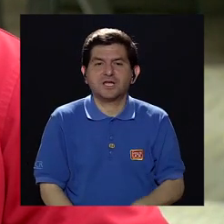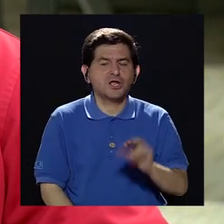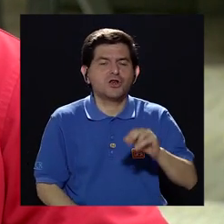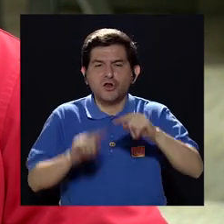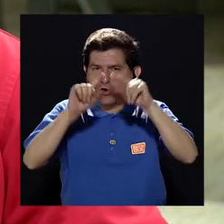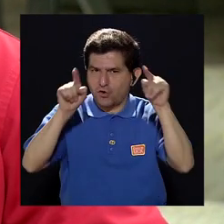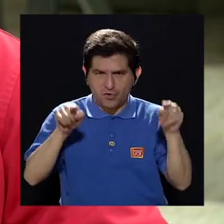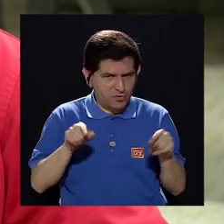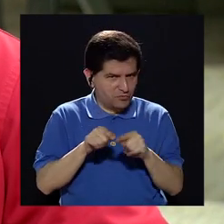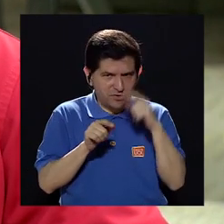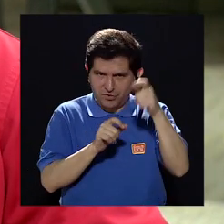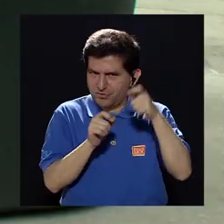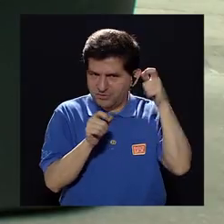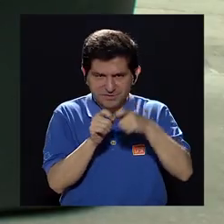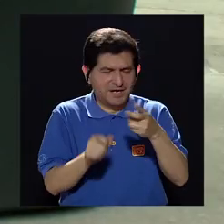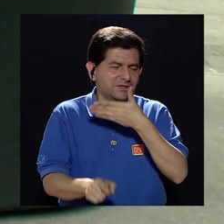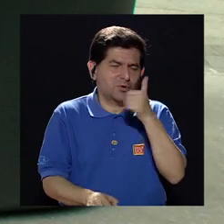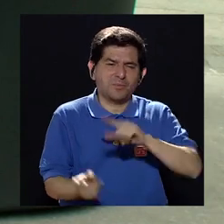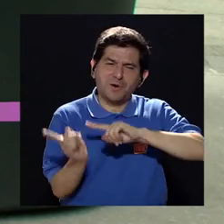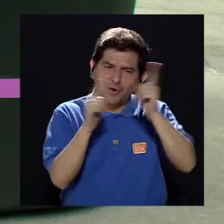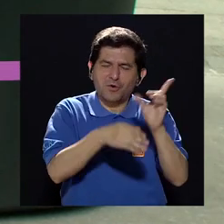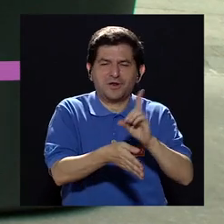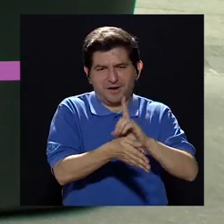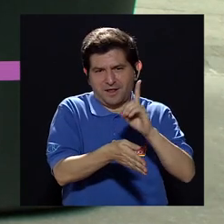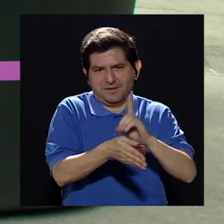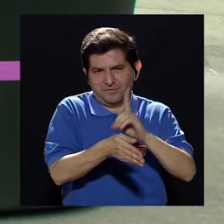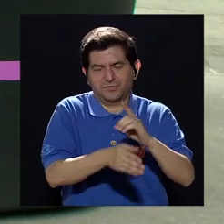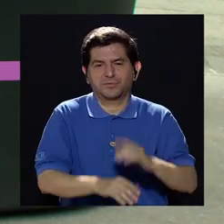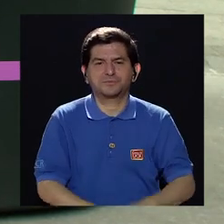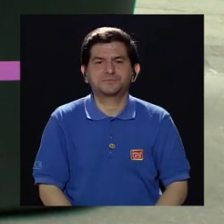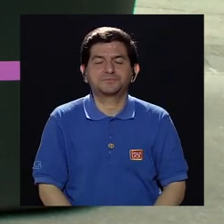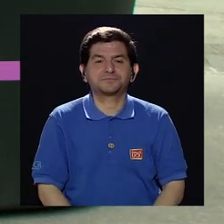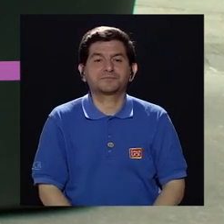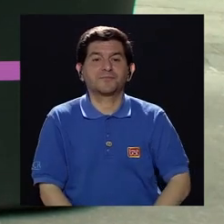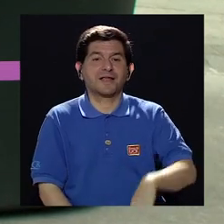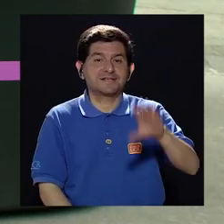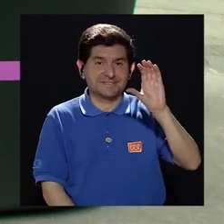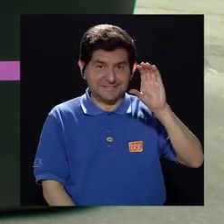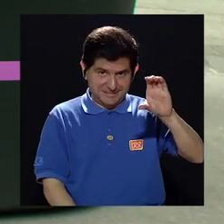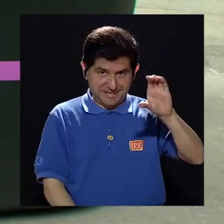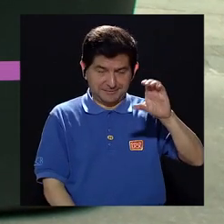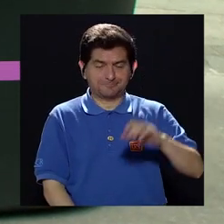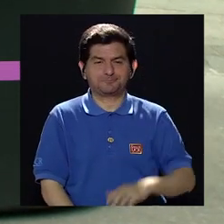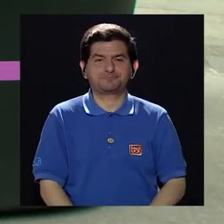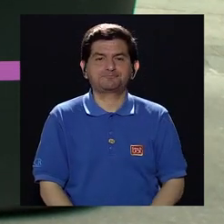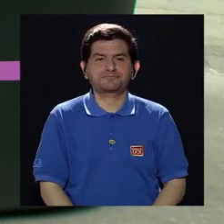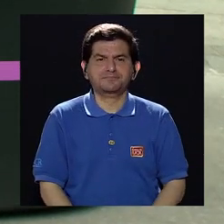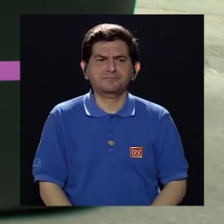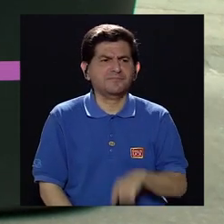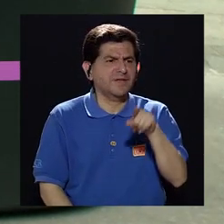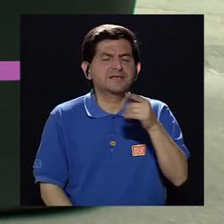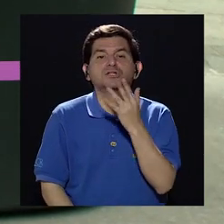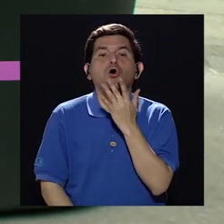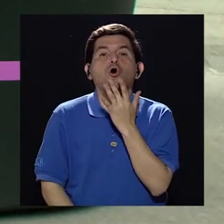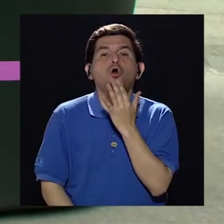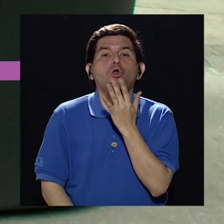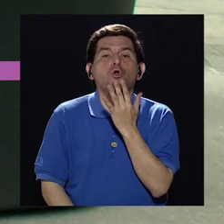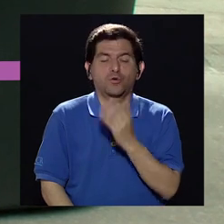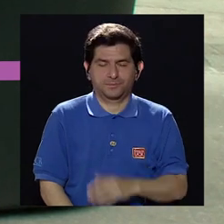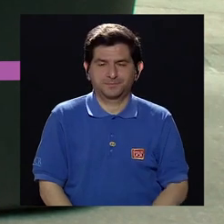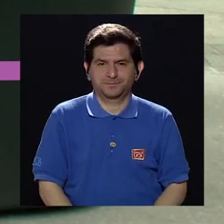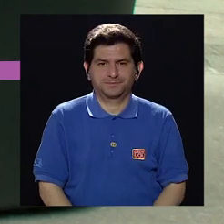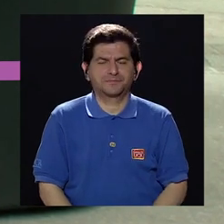lesión redondita definida, mejor acudo a dermatología. La C nos hace referencia a color.